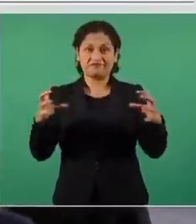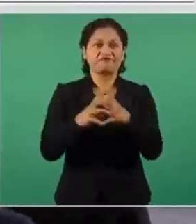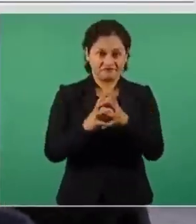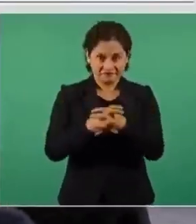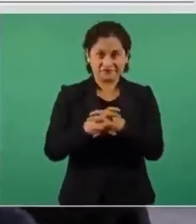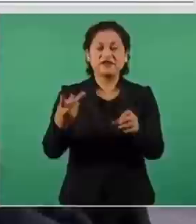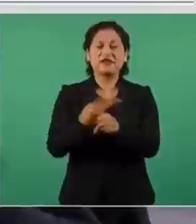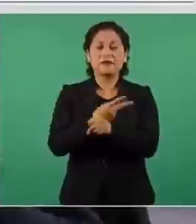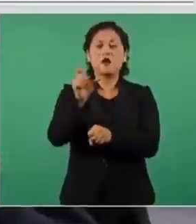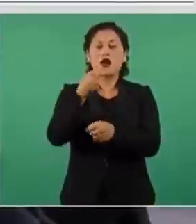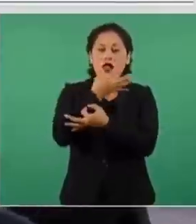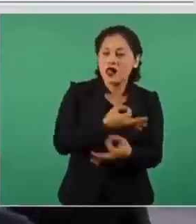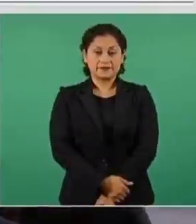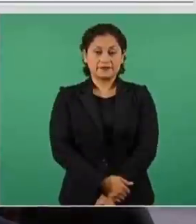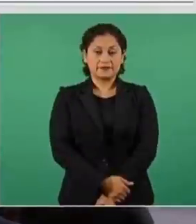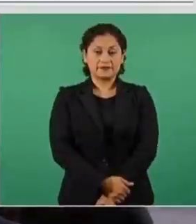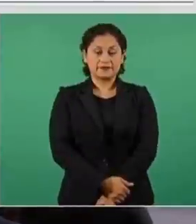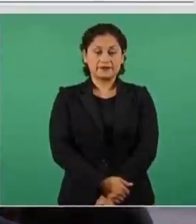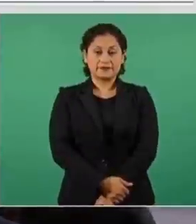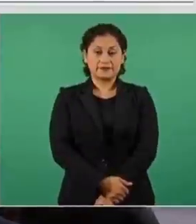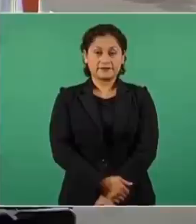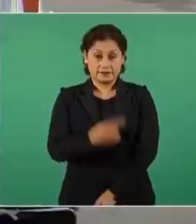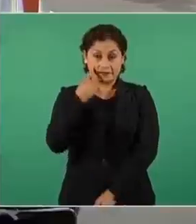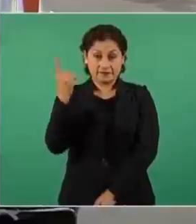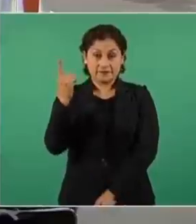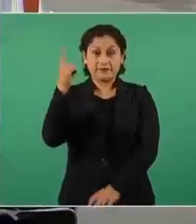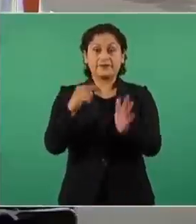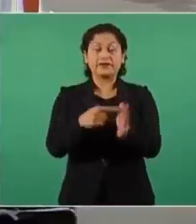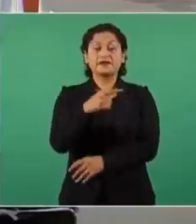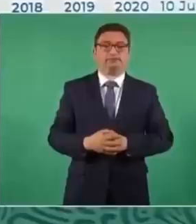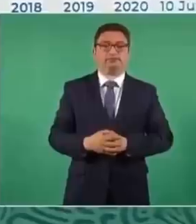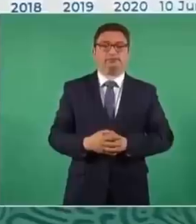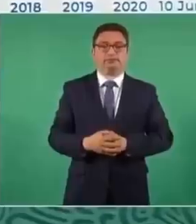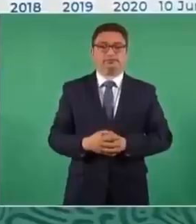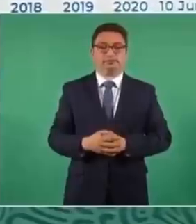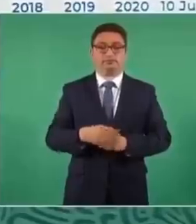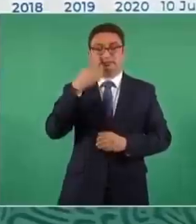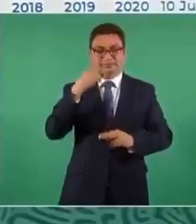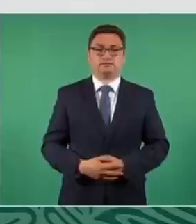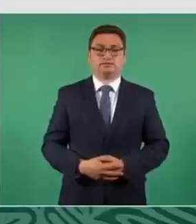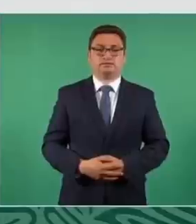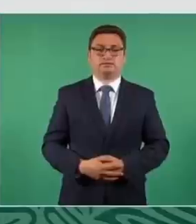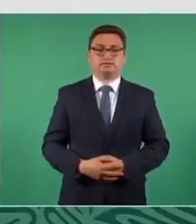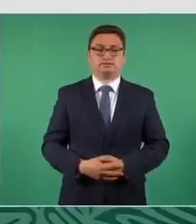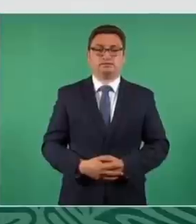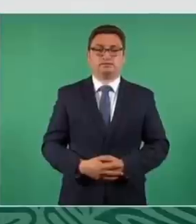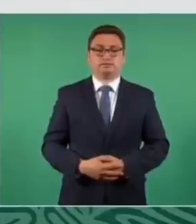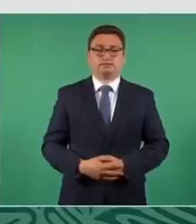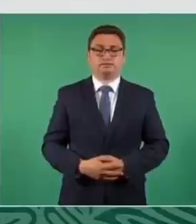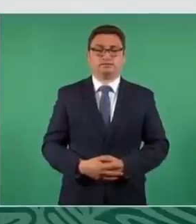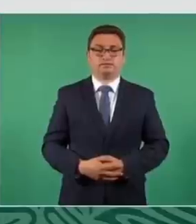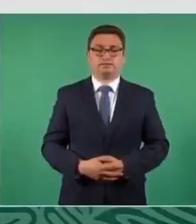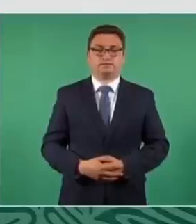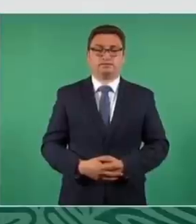pues esto se sube. 1.127 agresiones, miren cómo subieron, decían,